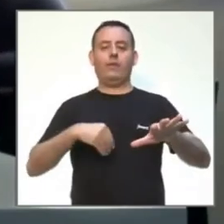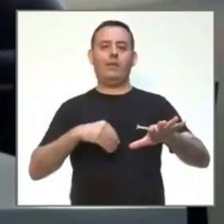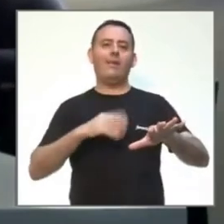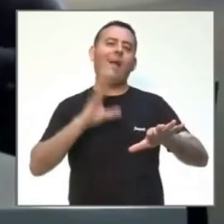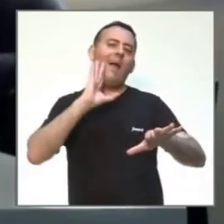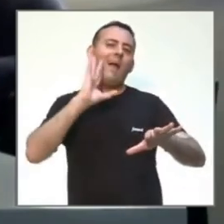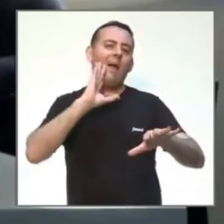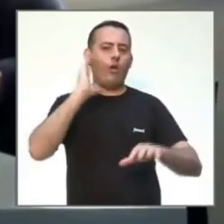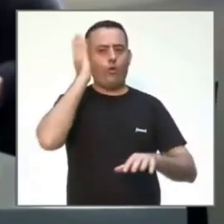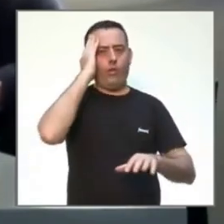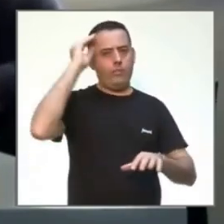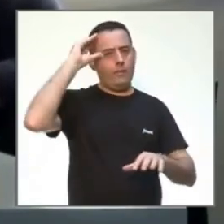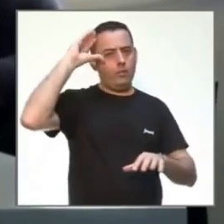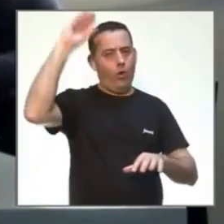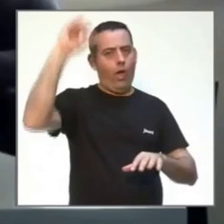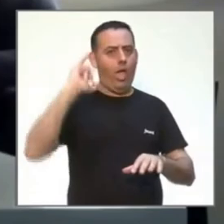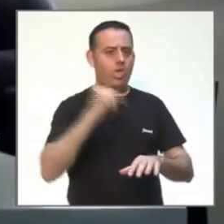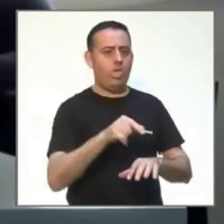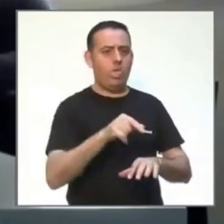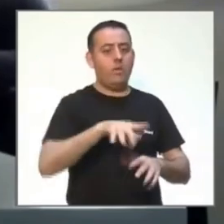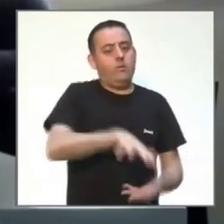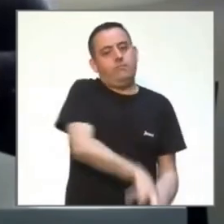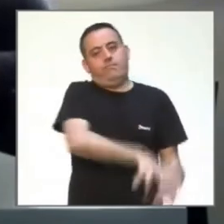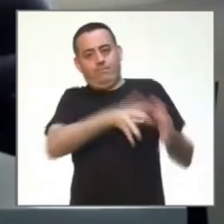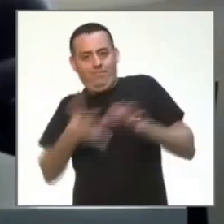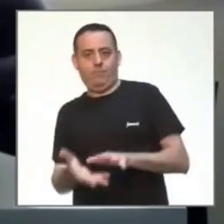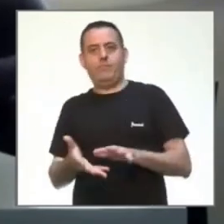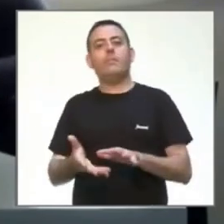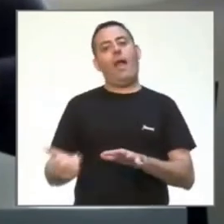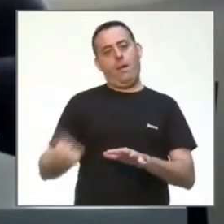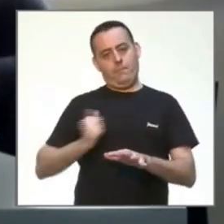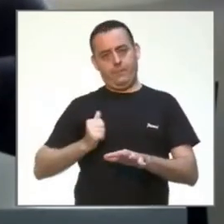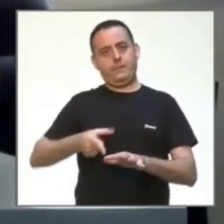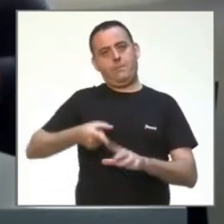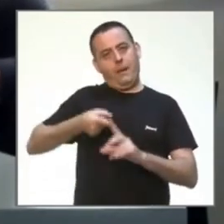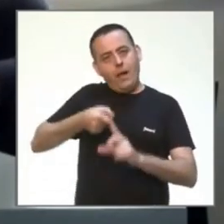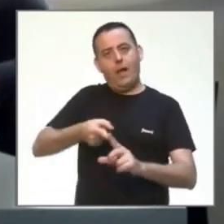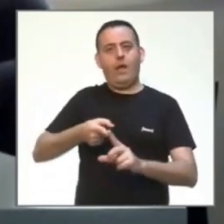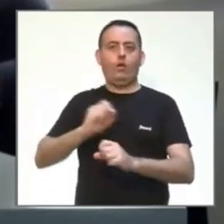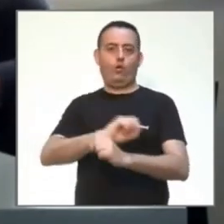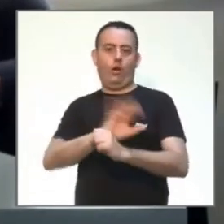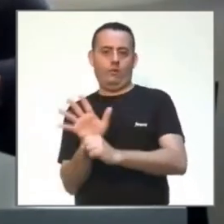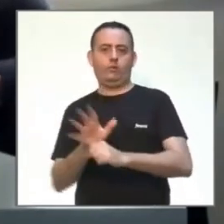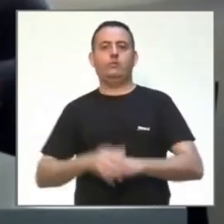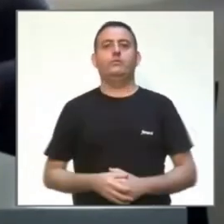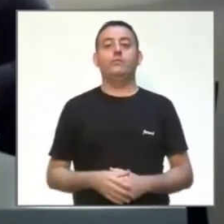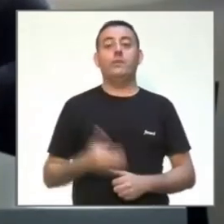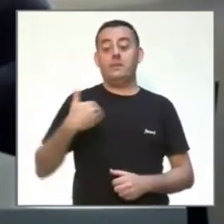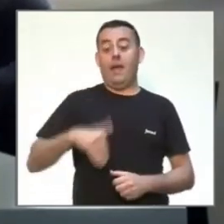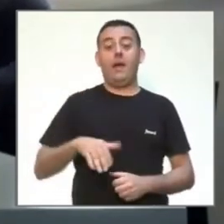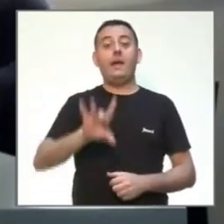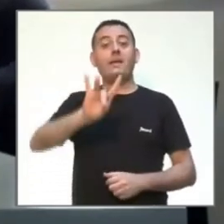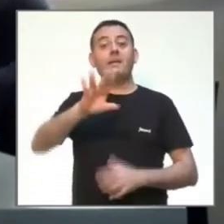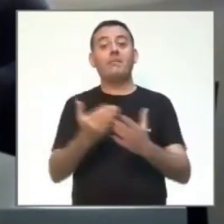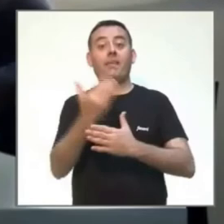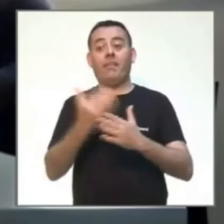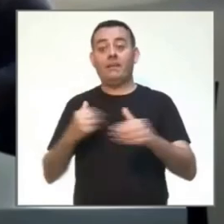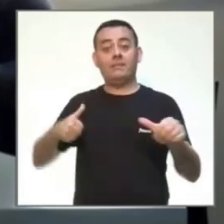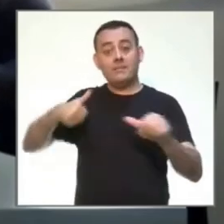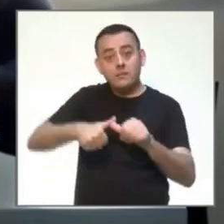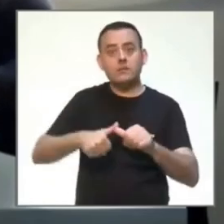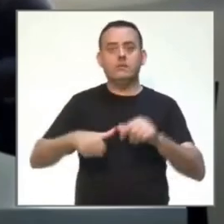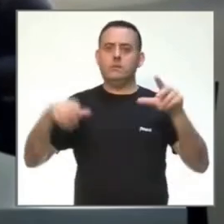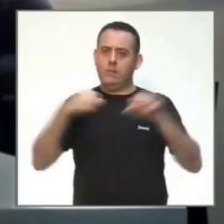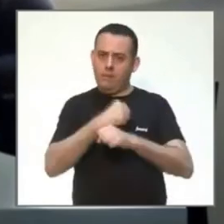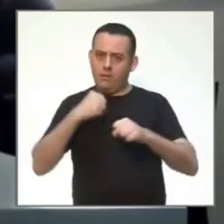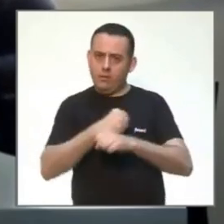Entonces, digamos que estuvimos ya, digamos, 15 días o más intentando sacarlo. Hace una semana